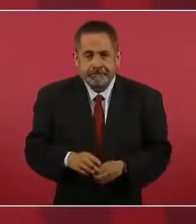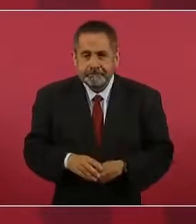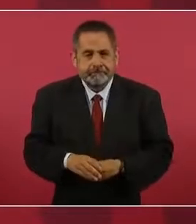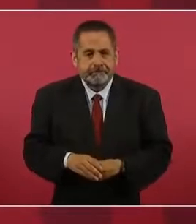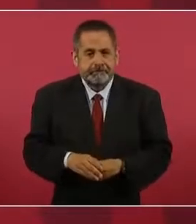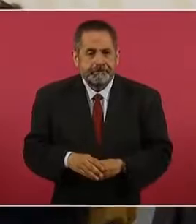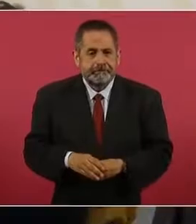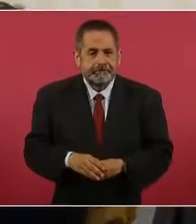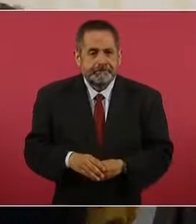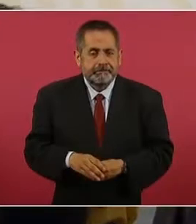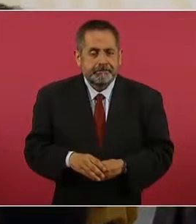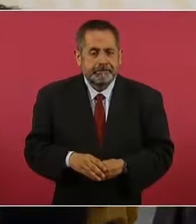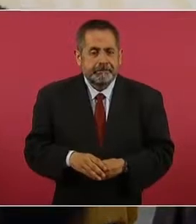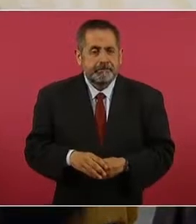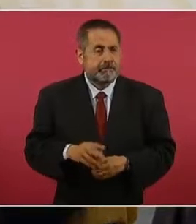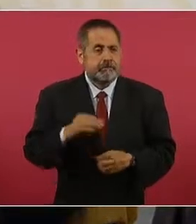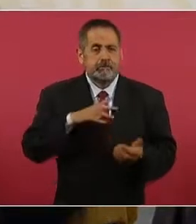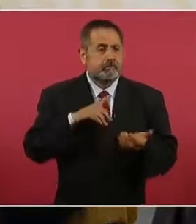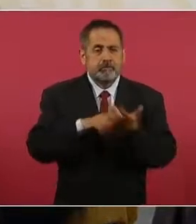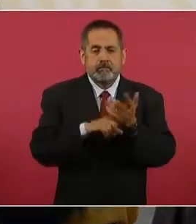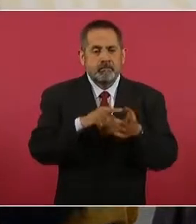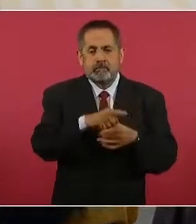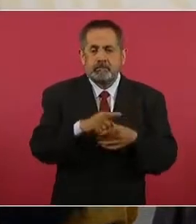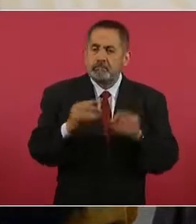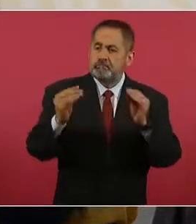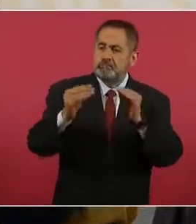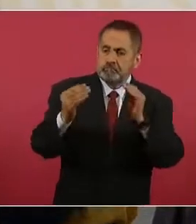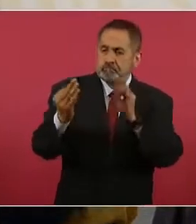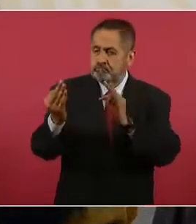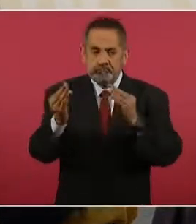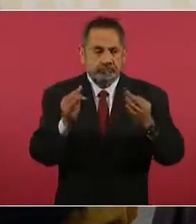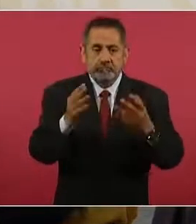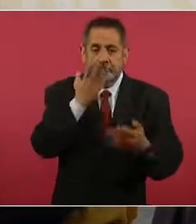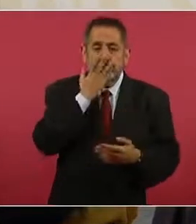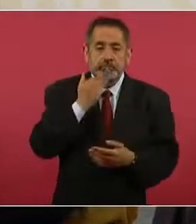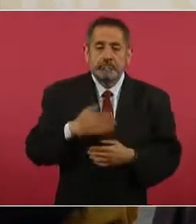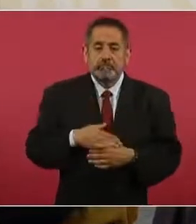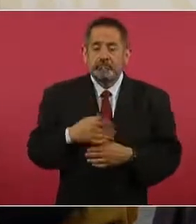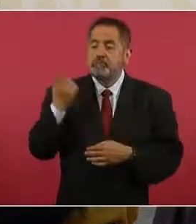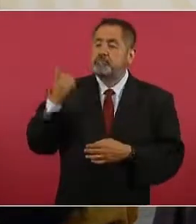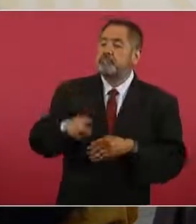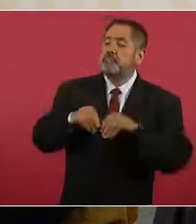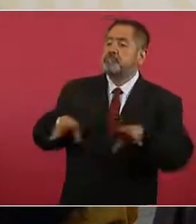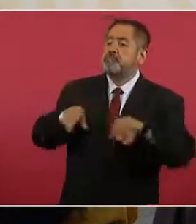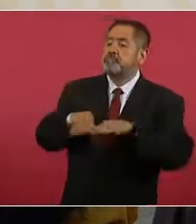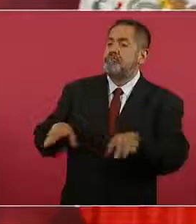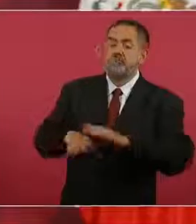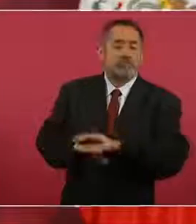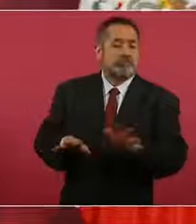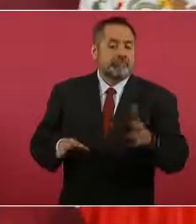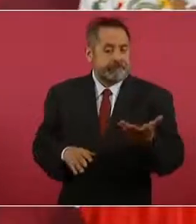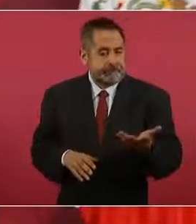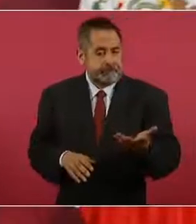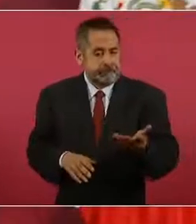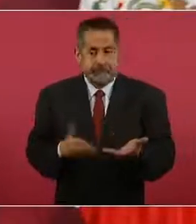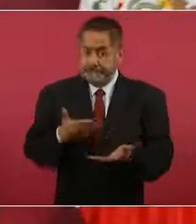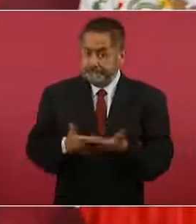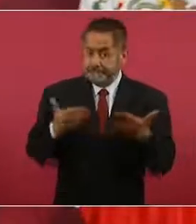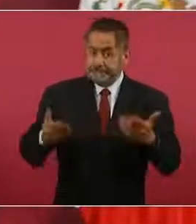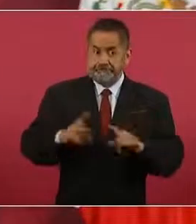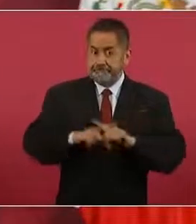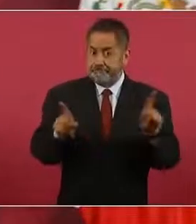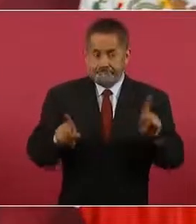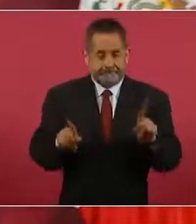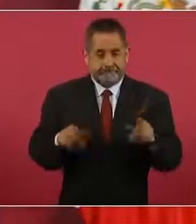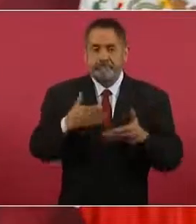Entonces, no había debate. Eso es una cosa interesante. Ahora